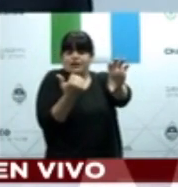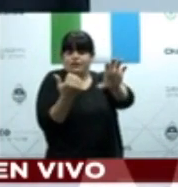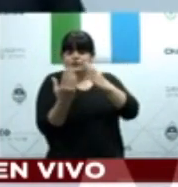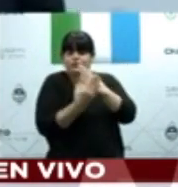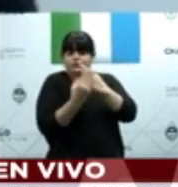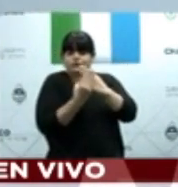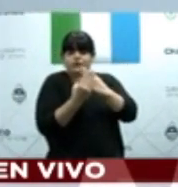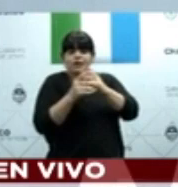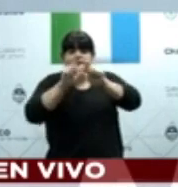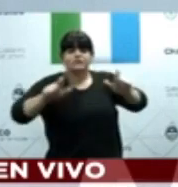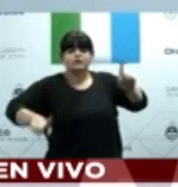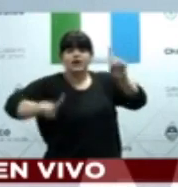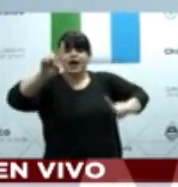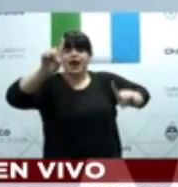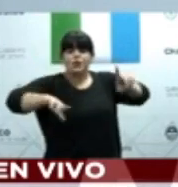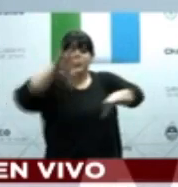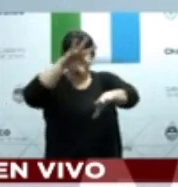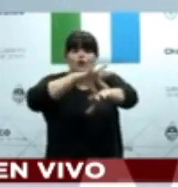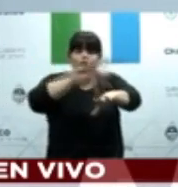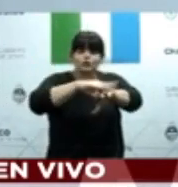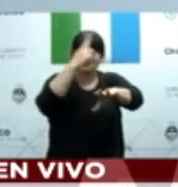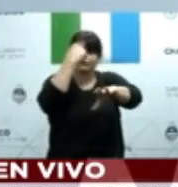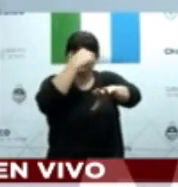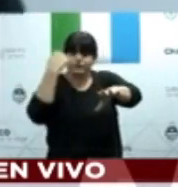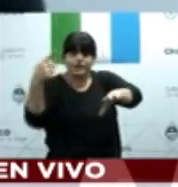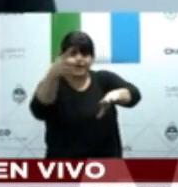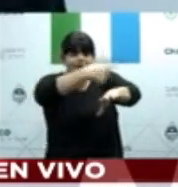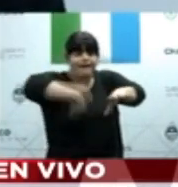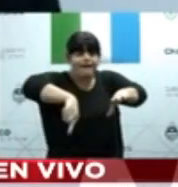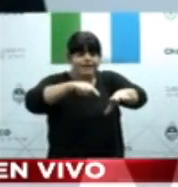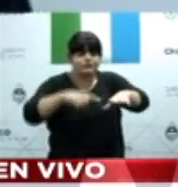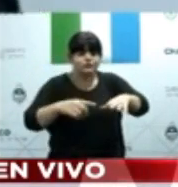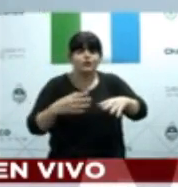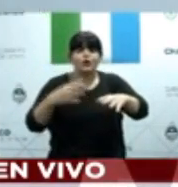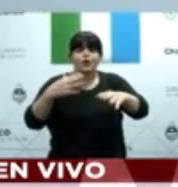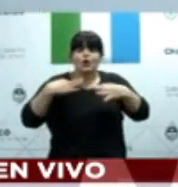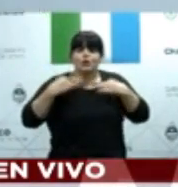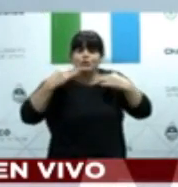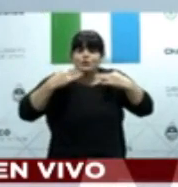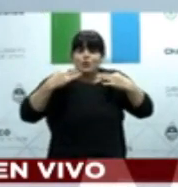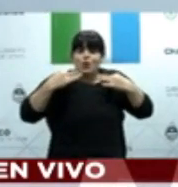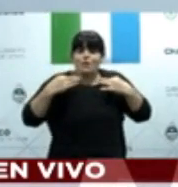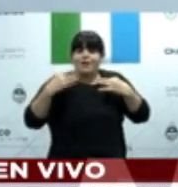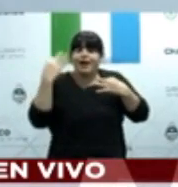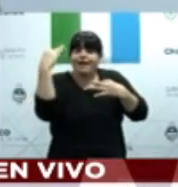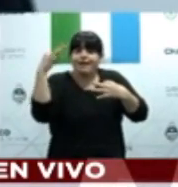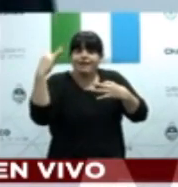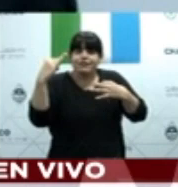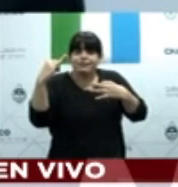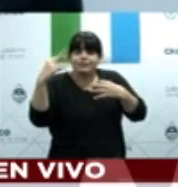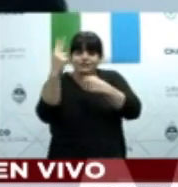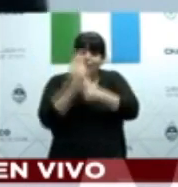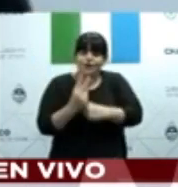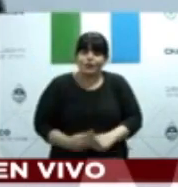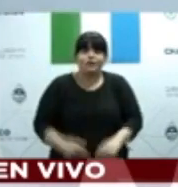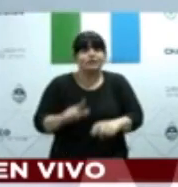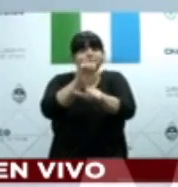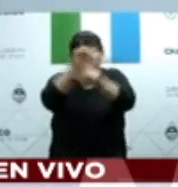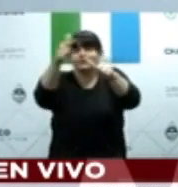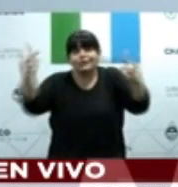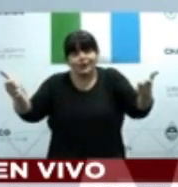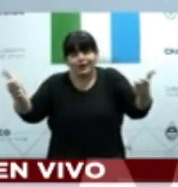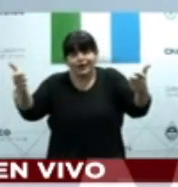tienen financiamiento, o porque no tienen provisión, porque hay una pandemia que afecta al mundo, que impide tener desde respiradores, hasta tecnología,